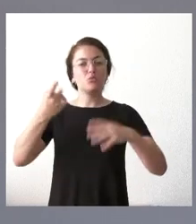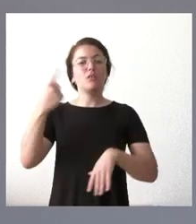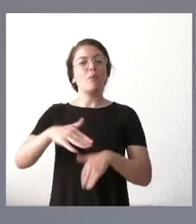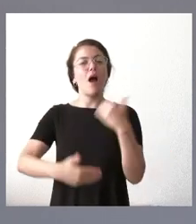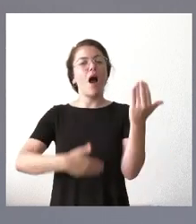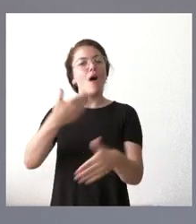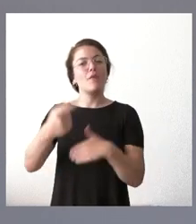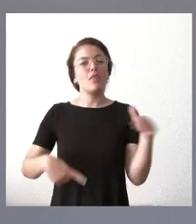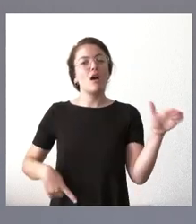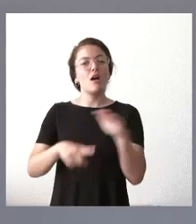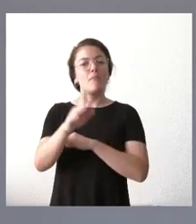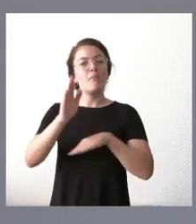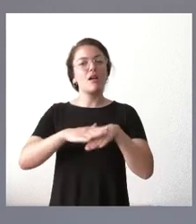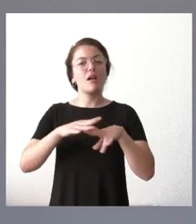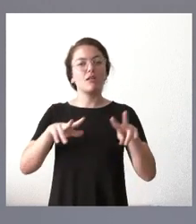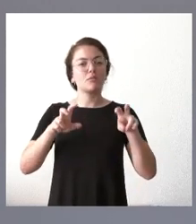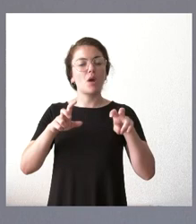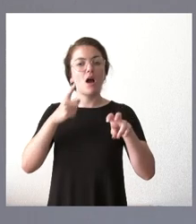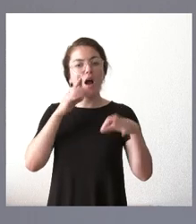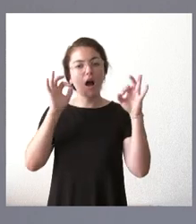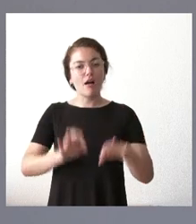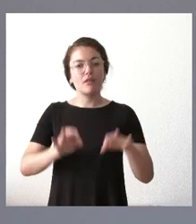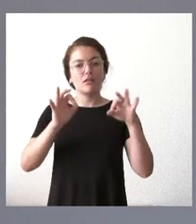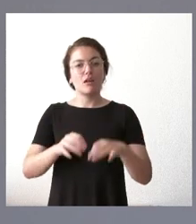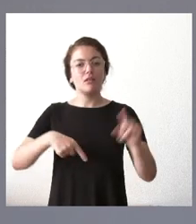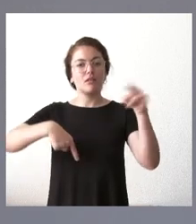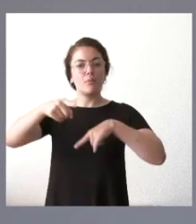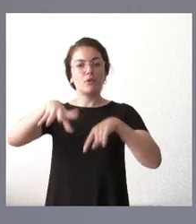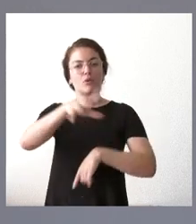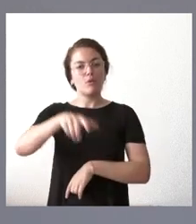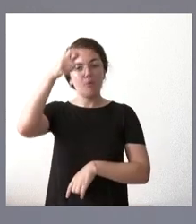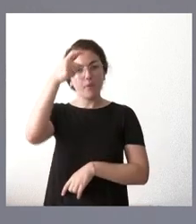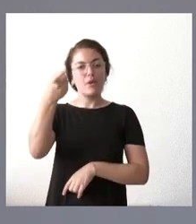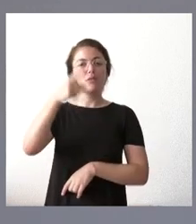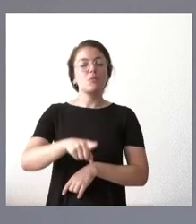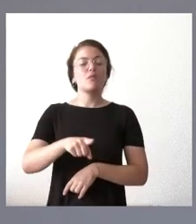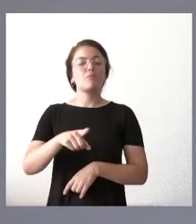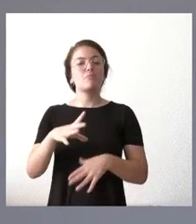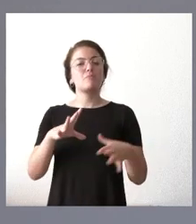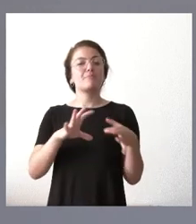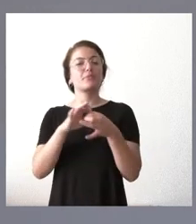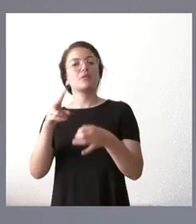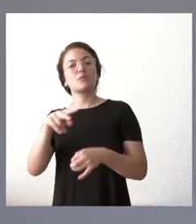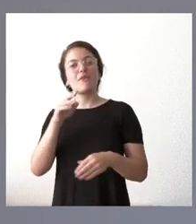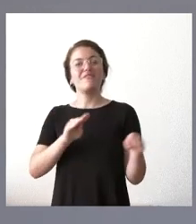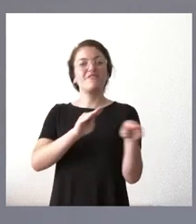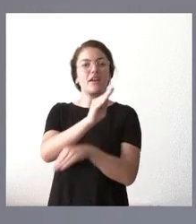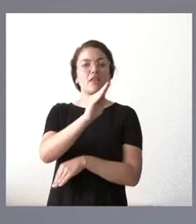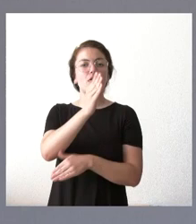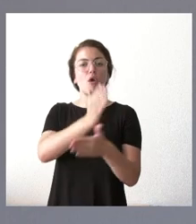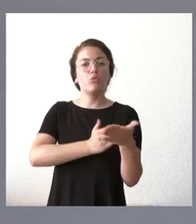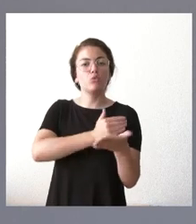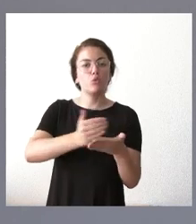con garantizar el transporte en todo el medio rural en relación con todo lo que tiene que ver con la financiación autonómica de